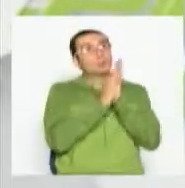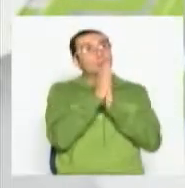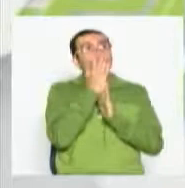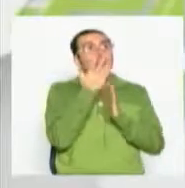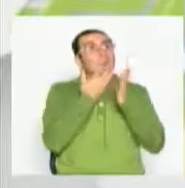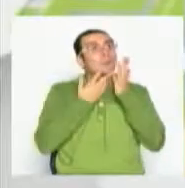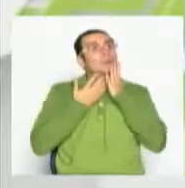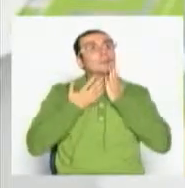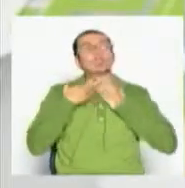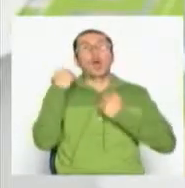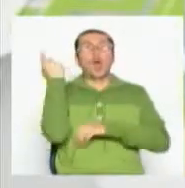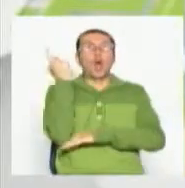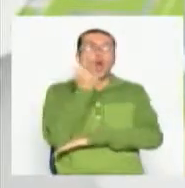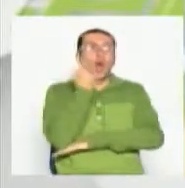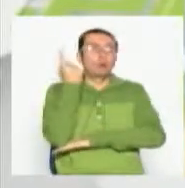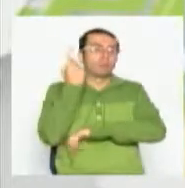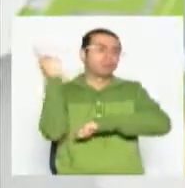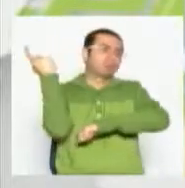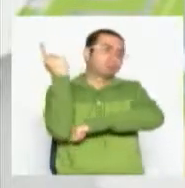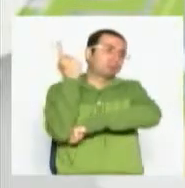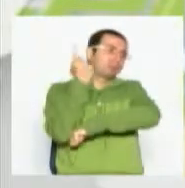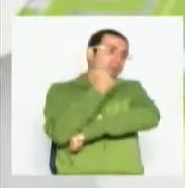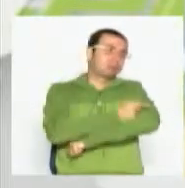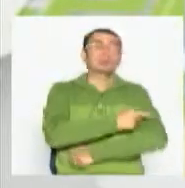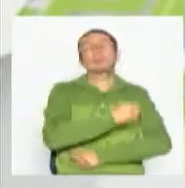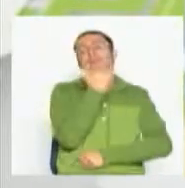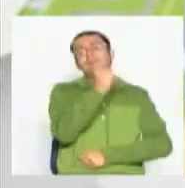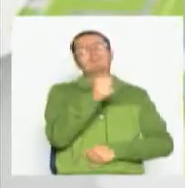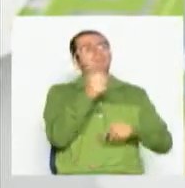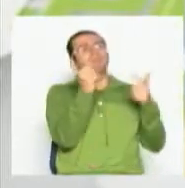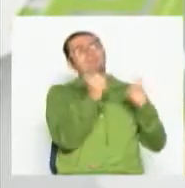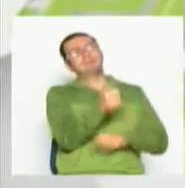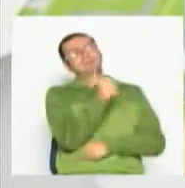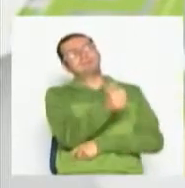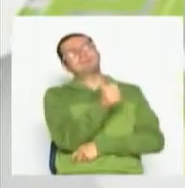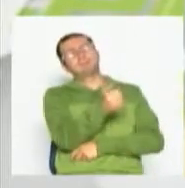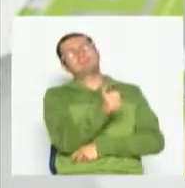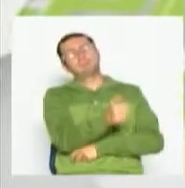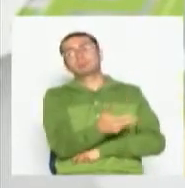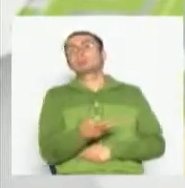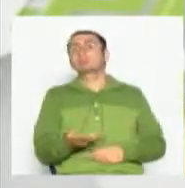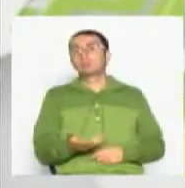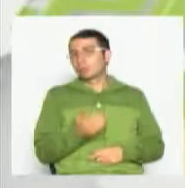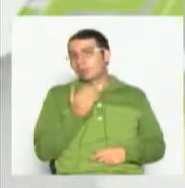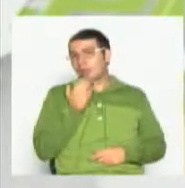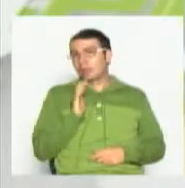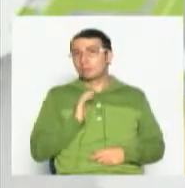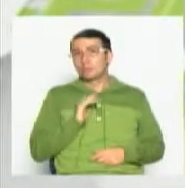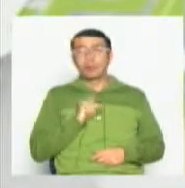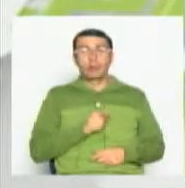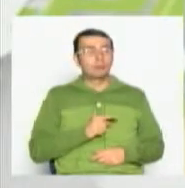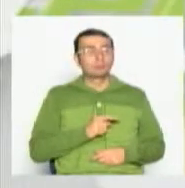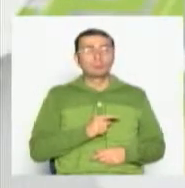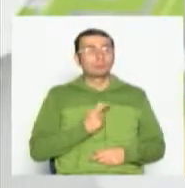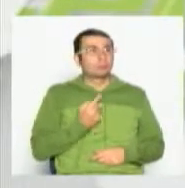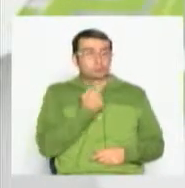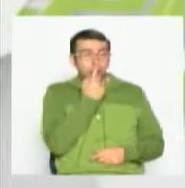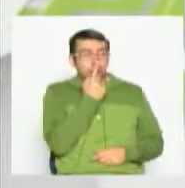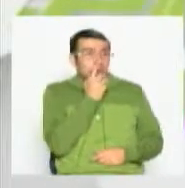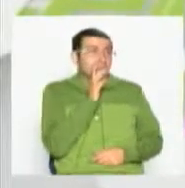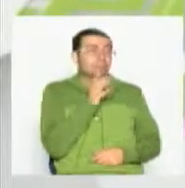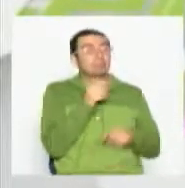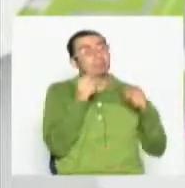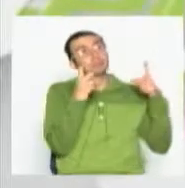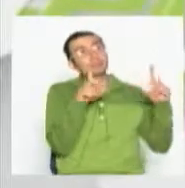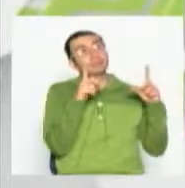que en como en países como este hay, aunque ya bajamos a un dígito, el desempleo. Entonces, se entretenían en